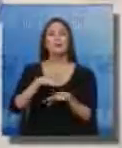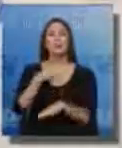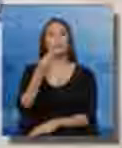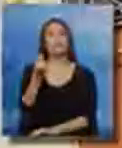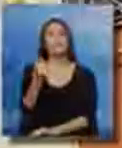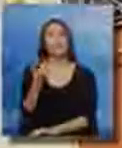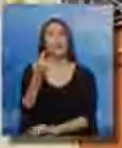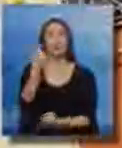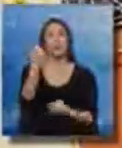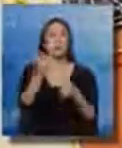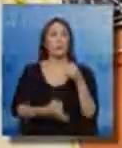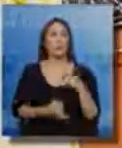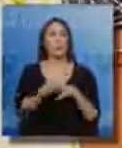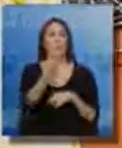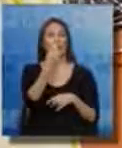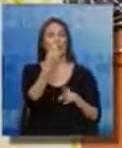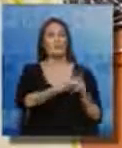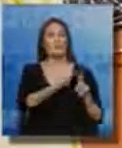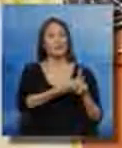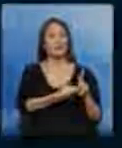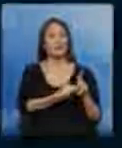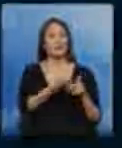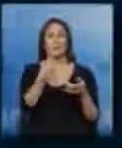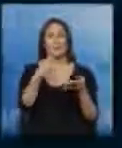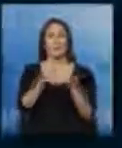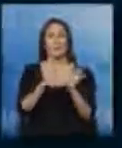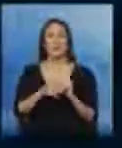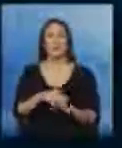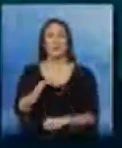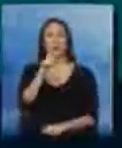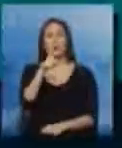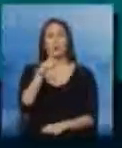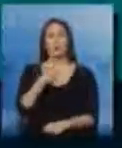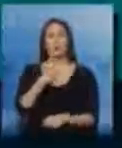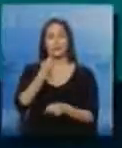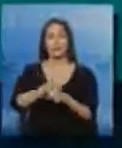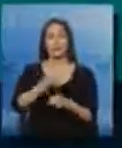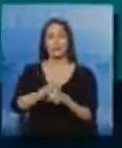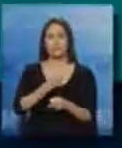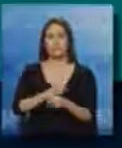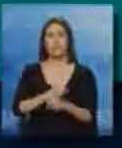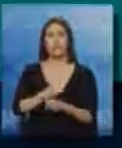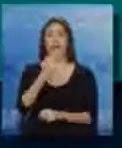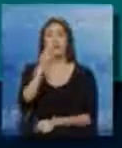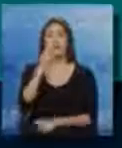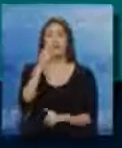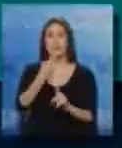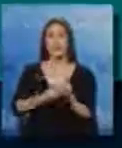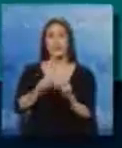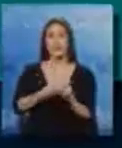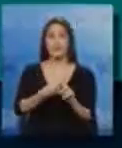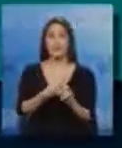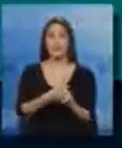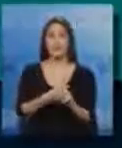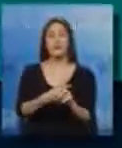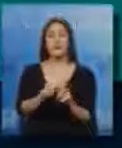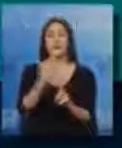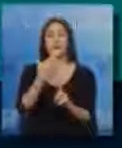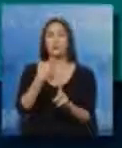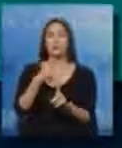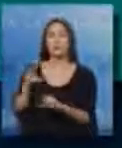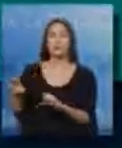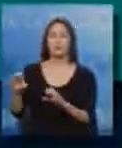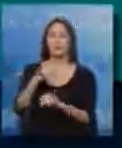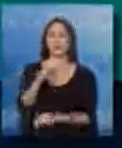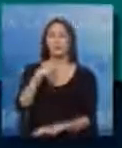del salario de los últimos 12 meses de trabajo. Es decir, si Marcelo accede al fondo la idea es que durante los tres primeros meses utilice la indemnización para